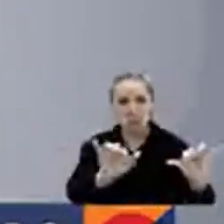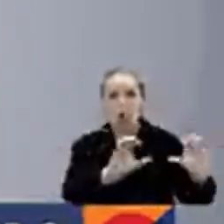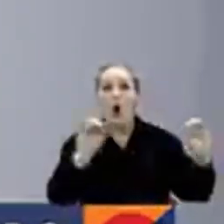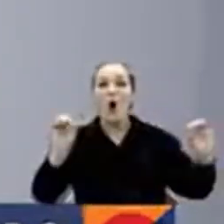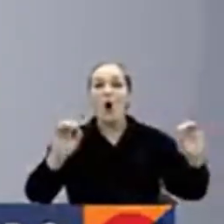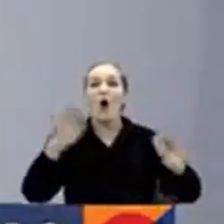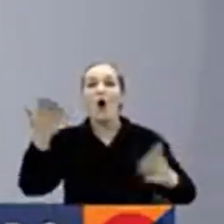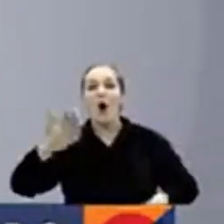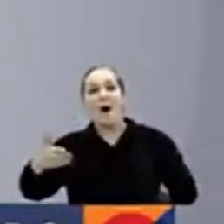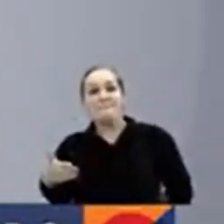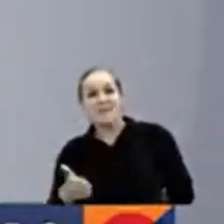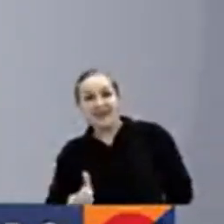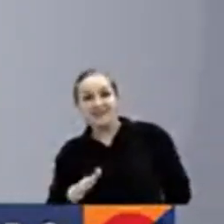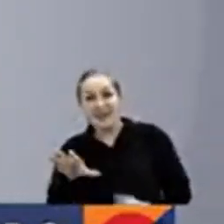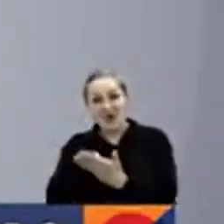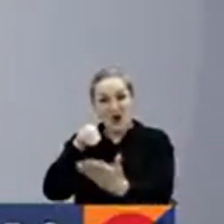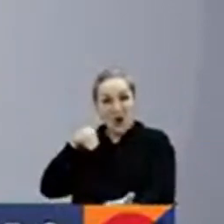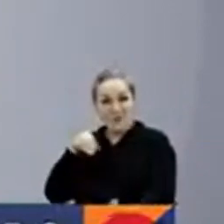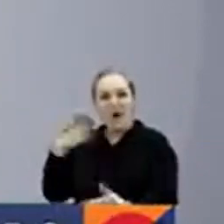¡Anda pa' allá, bobo!